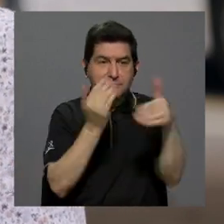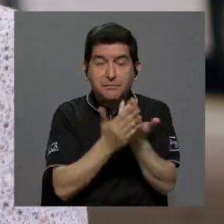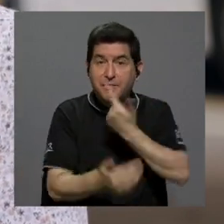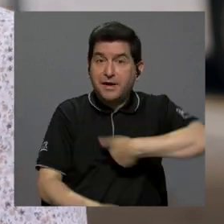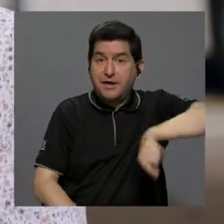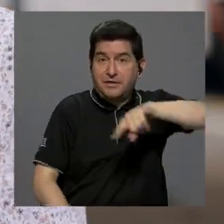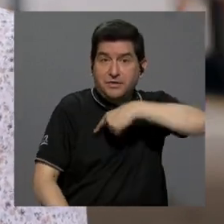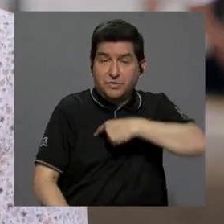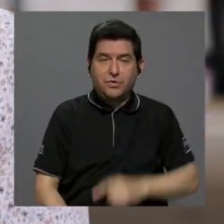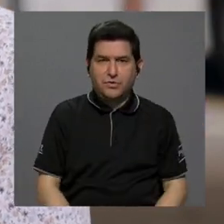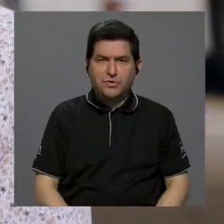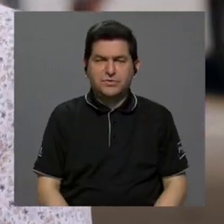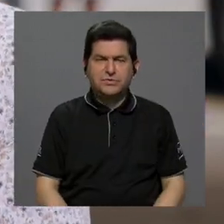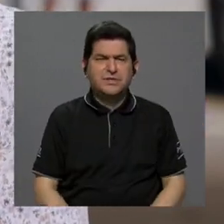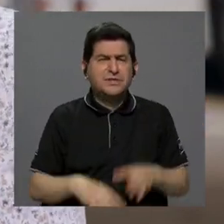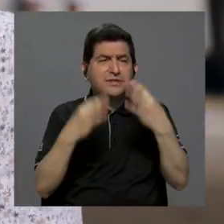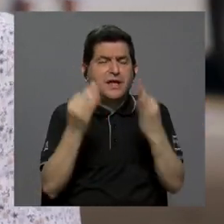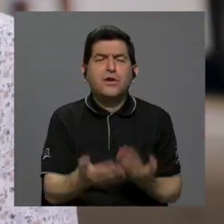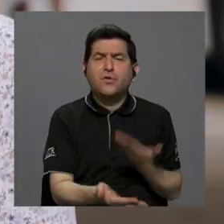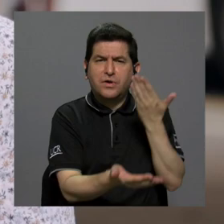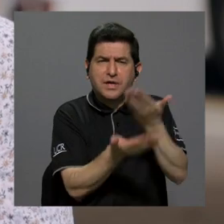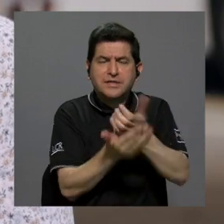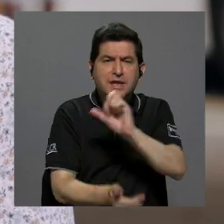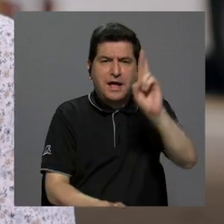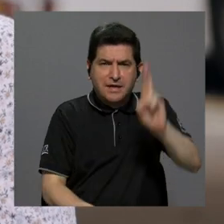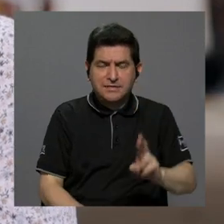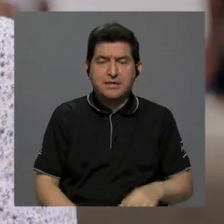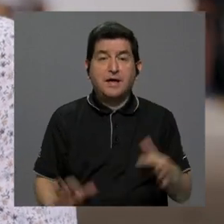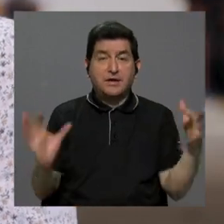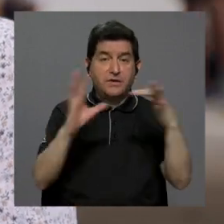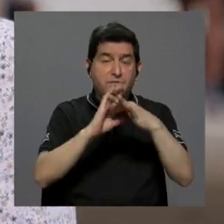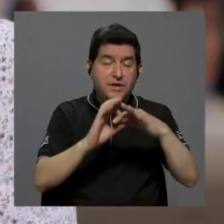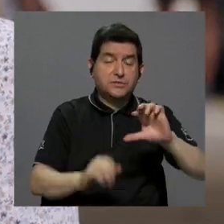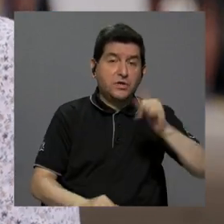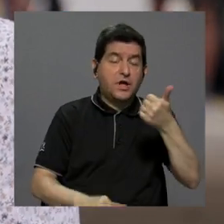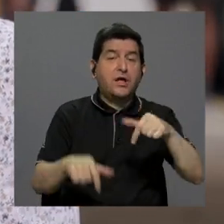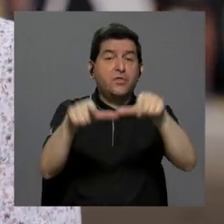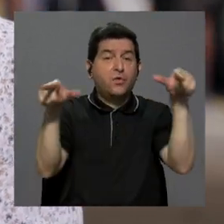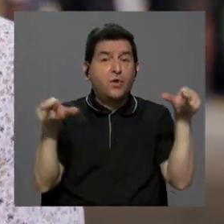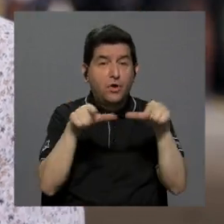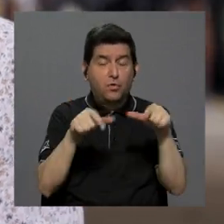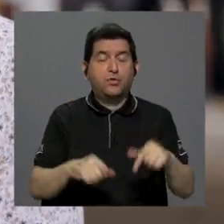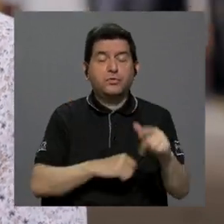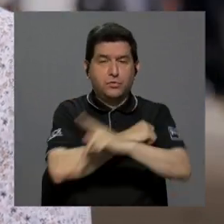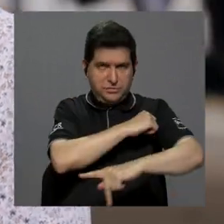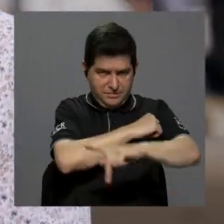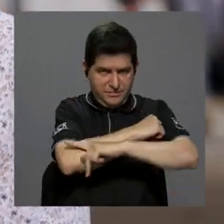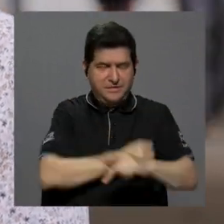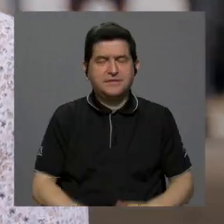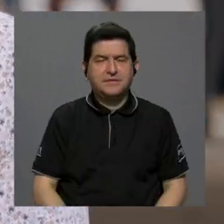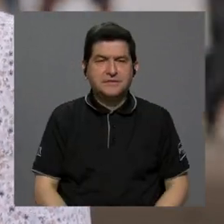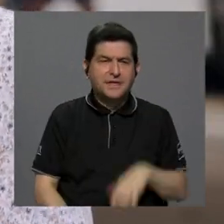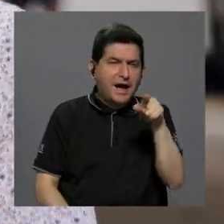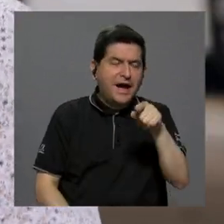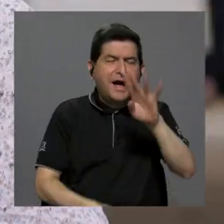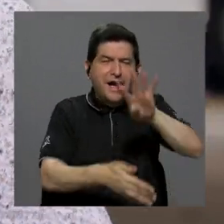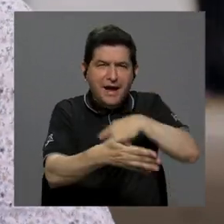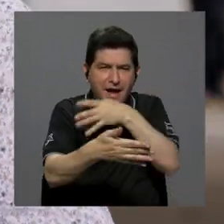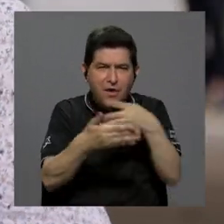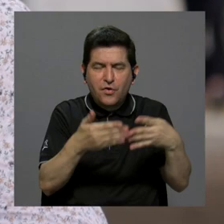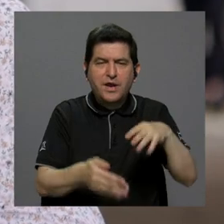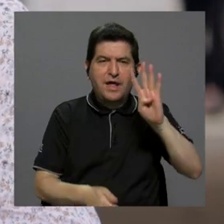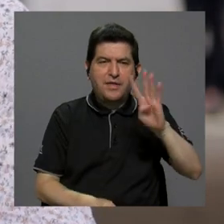llamativo para todos nosotros de lo que se pretende plantear en Costa Rica respecto a otros lados. En otras partes,